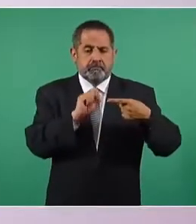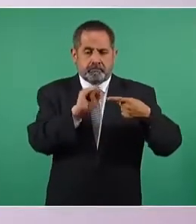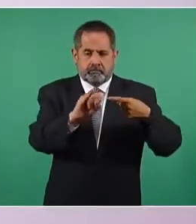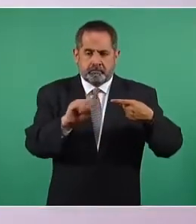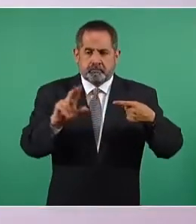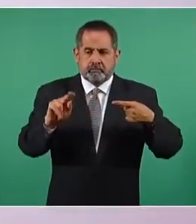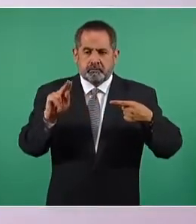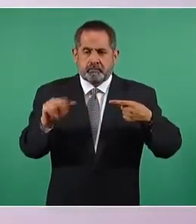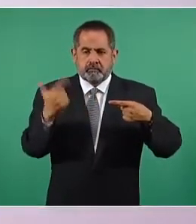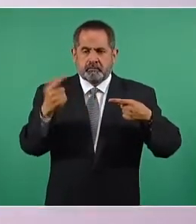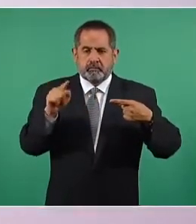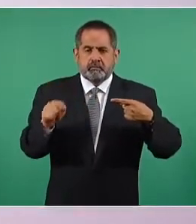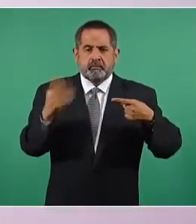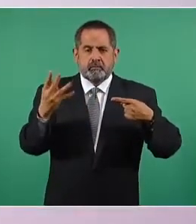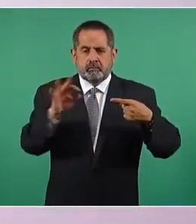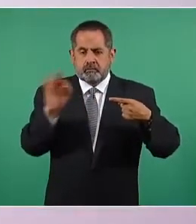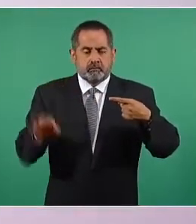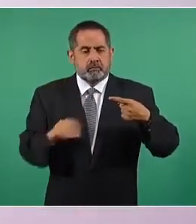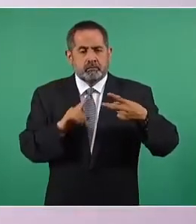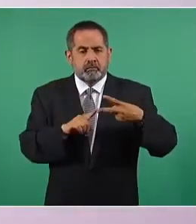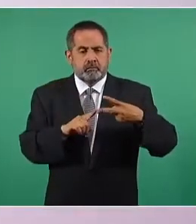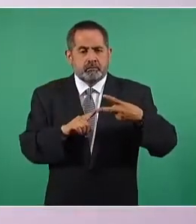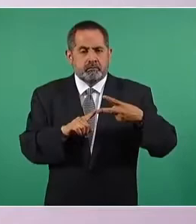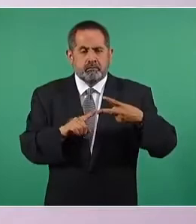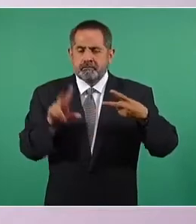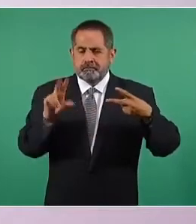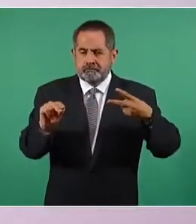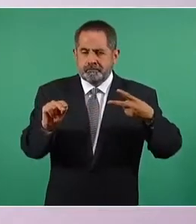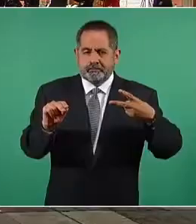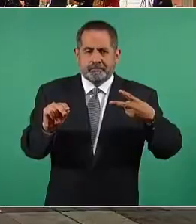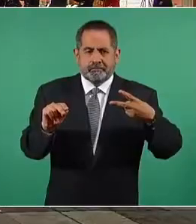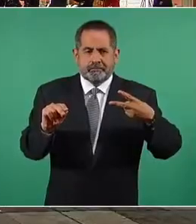87.4 por ciento, no.